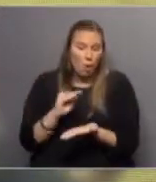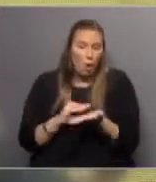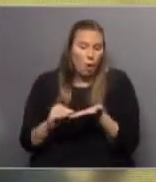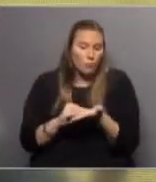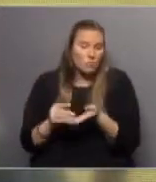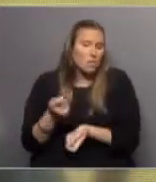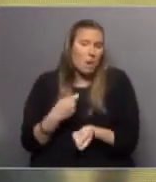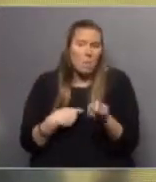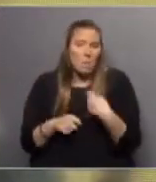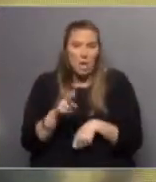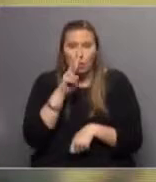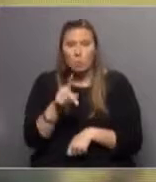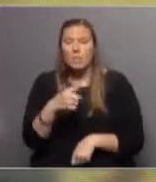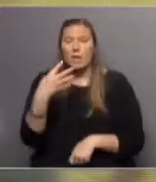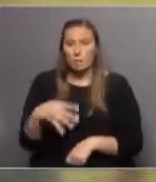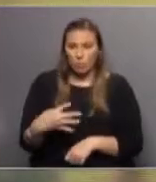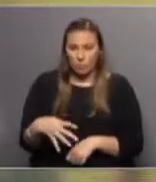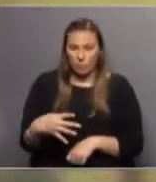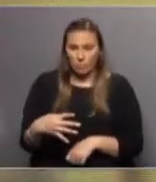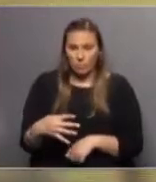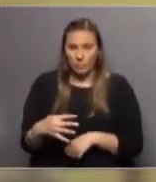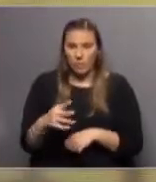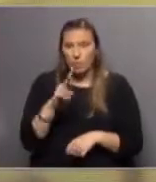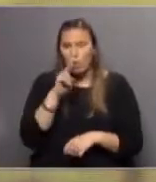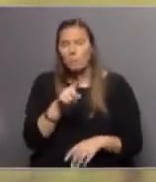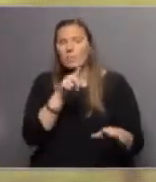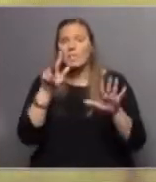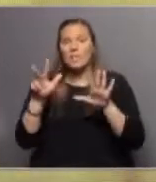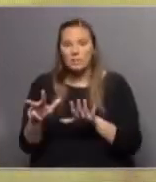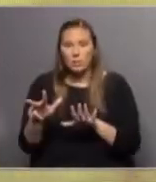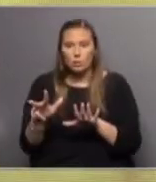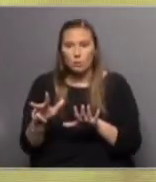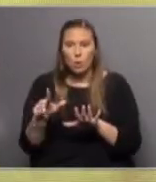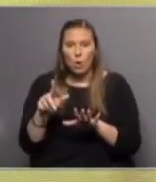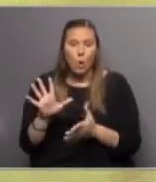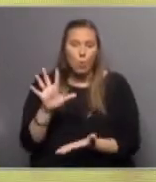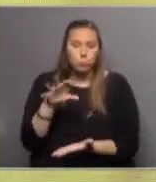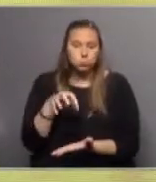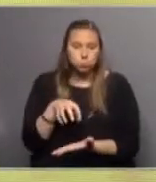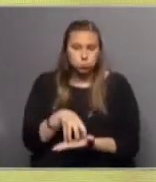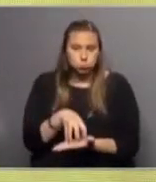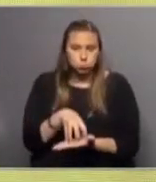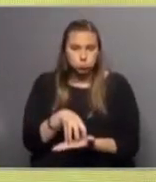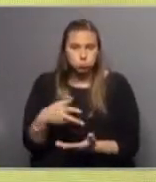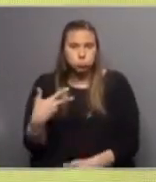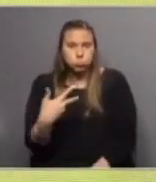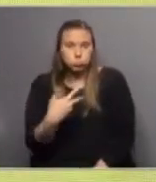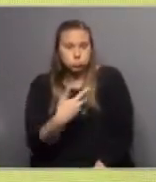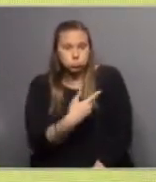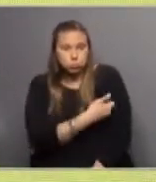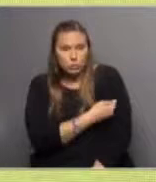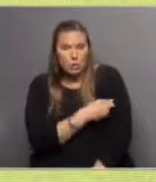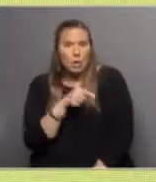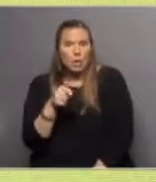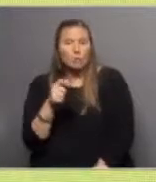comerciales en el 2014 y en el 2018 instalaron una planta de jeringas prellenadas.